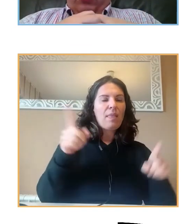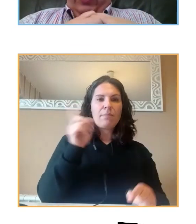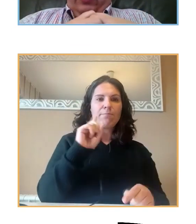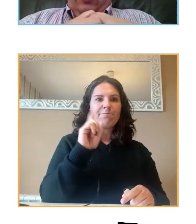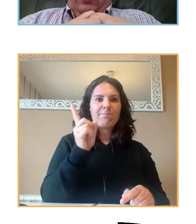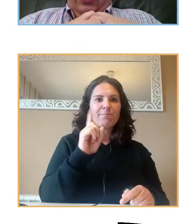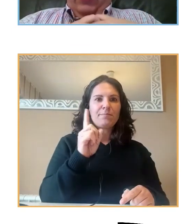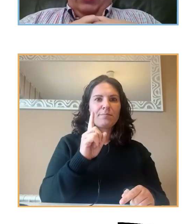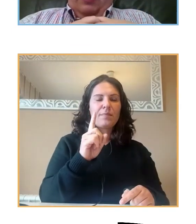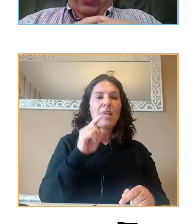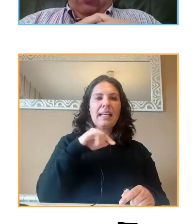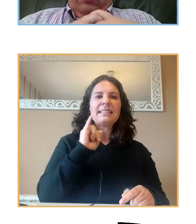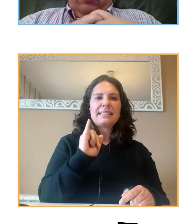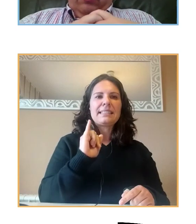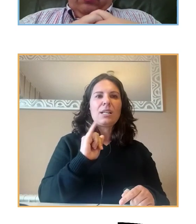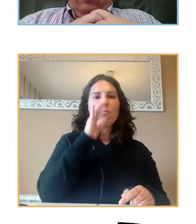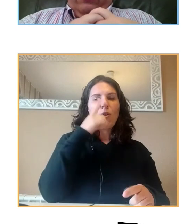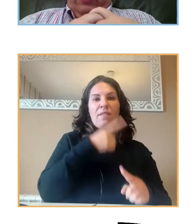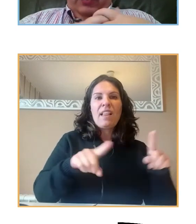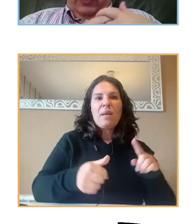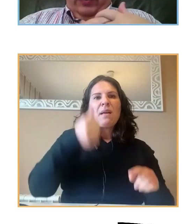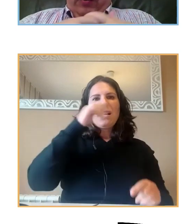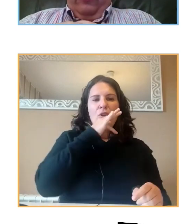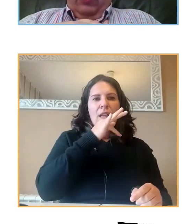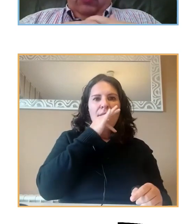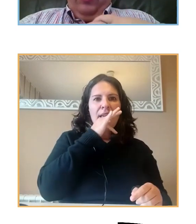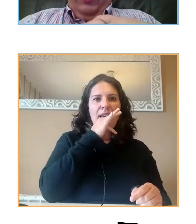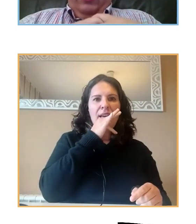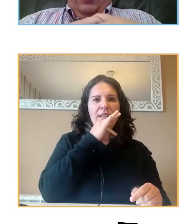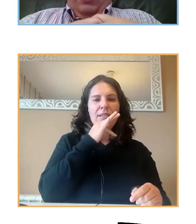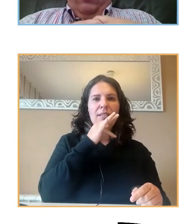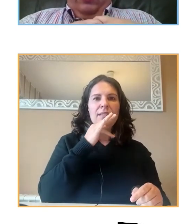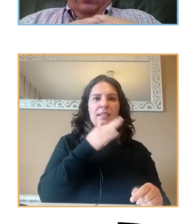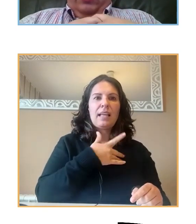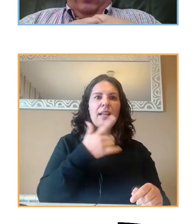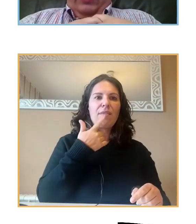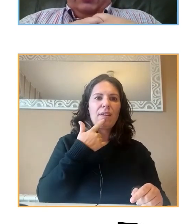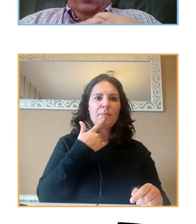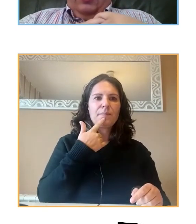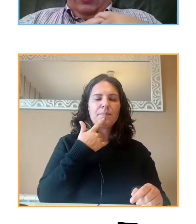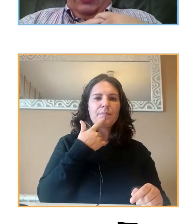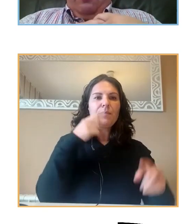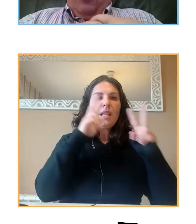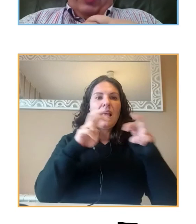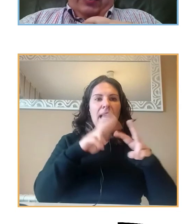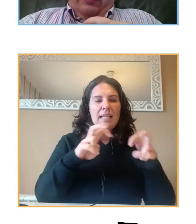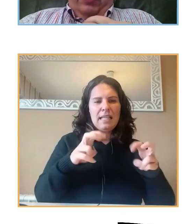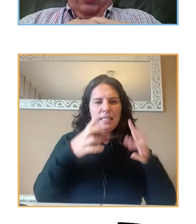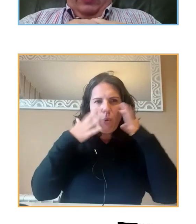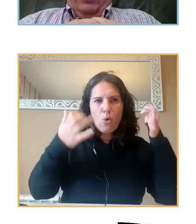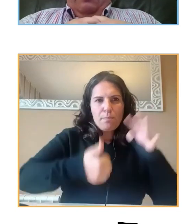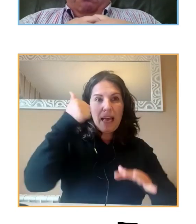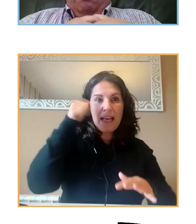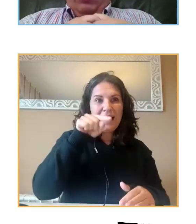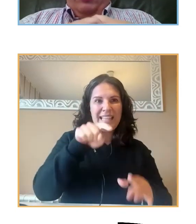posiblemente porque la diferencia sea mayor, efectivamente el tamaño del efecto es mayor en este análisis, y puede ser también